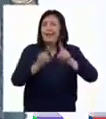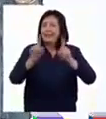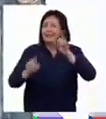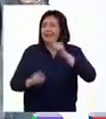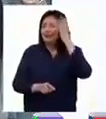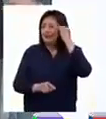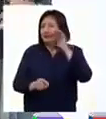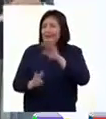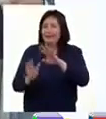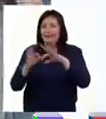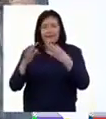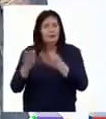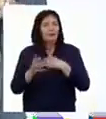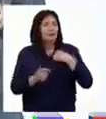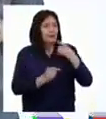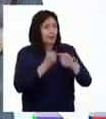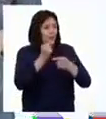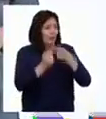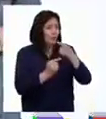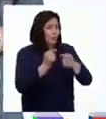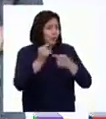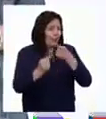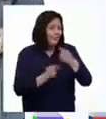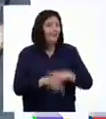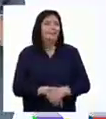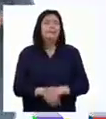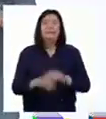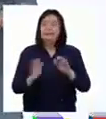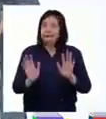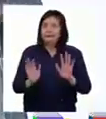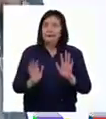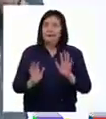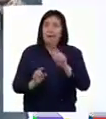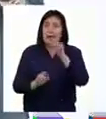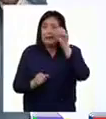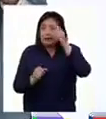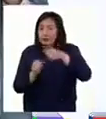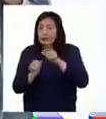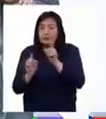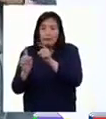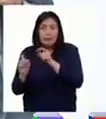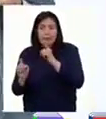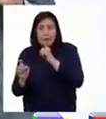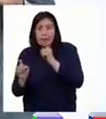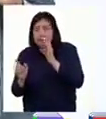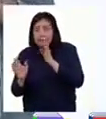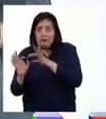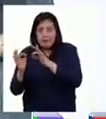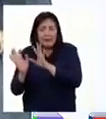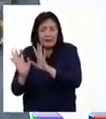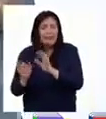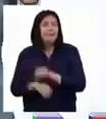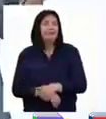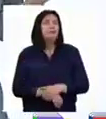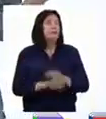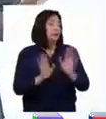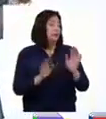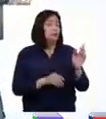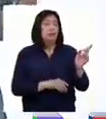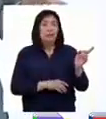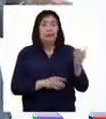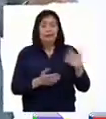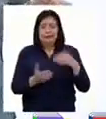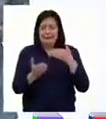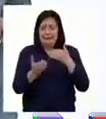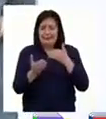experiencias familiares para contarlas de manera oral. Recuerda que puedes preguntarle a tus padres y familiares. Cada